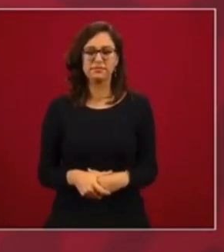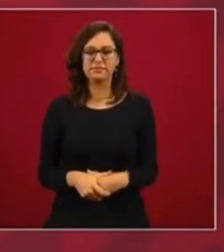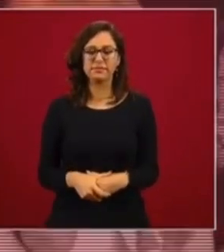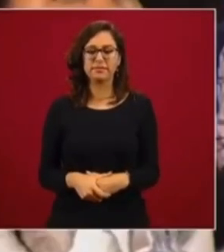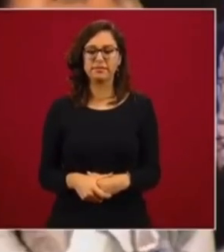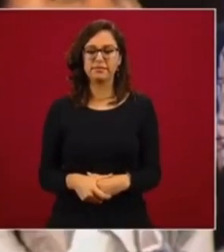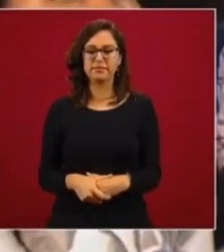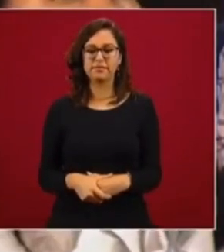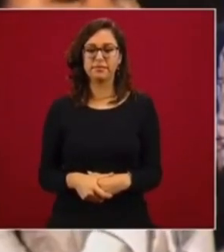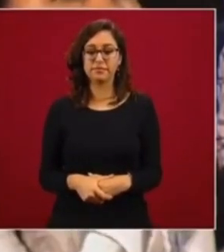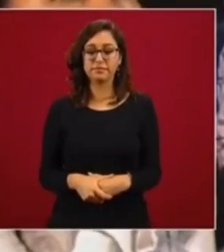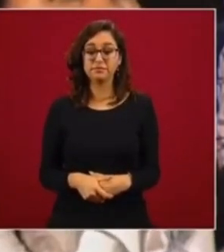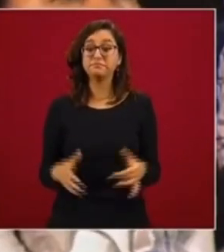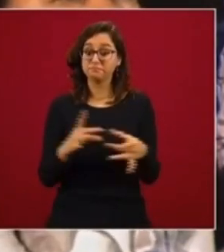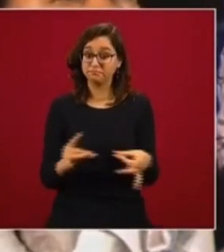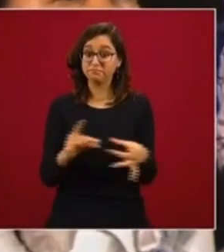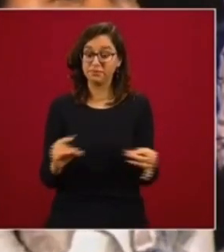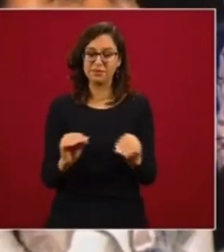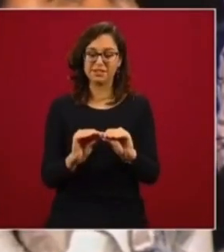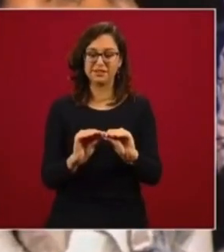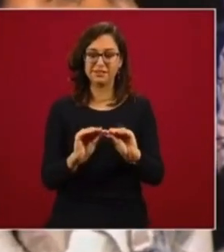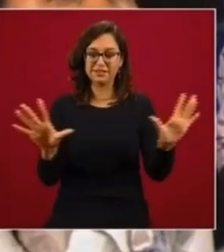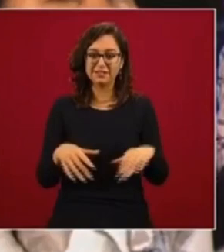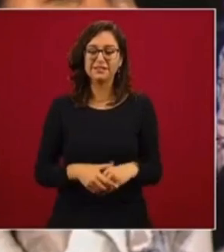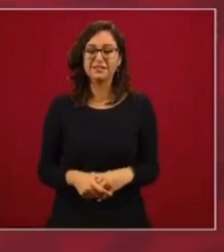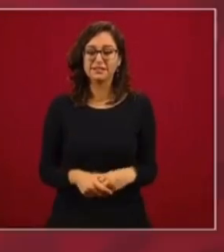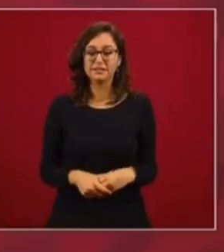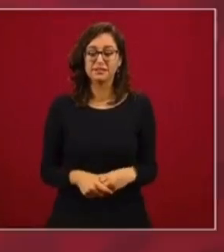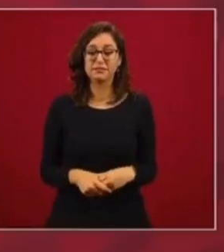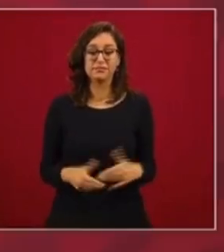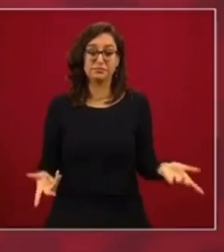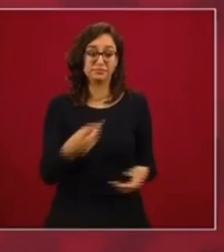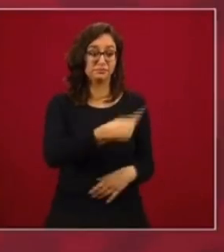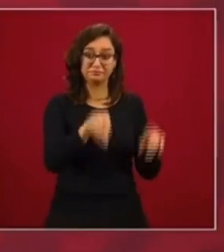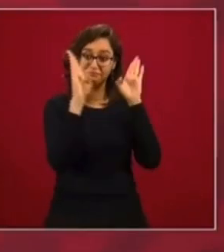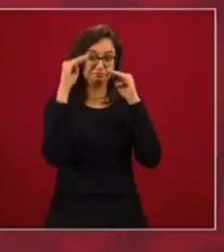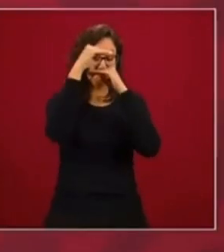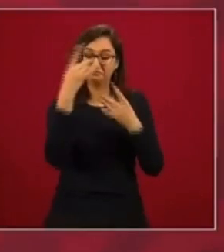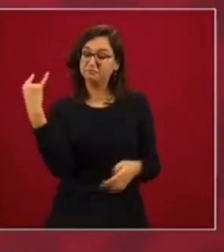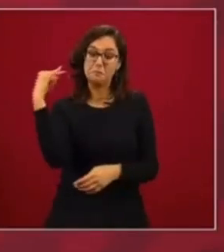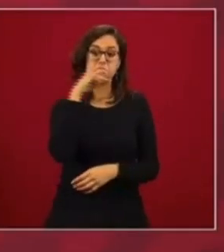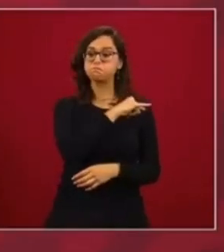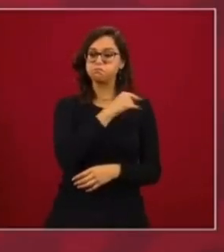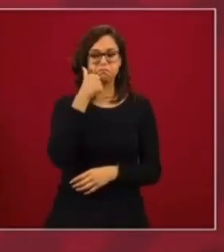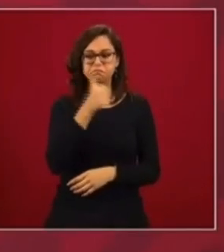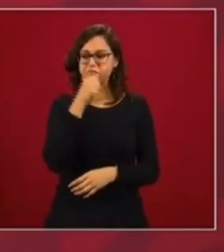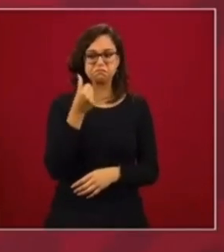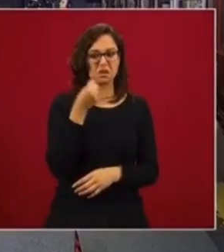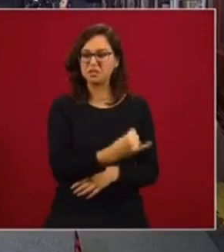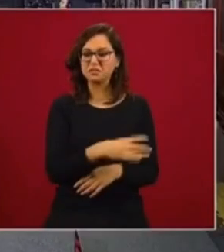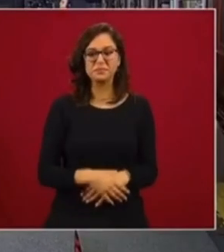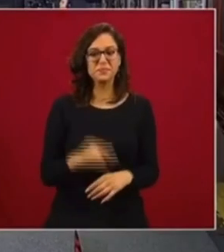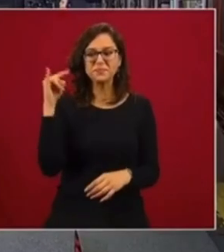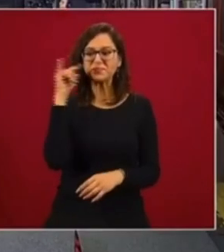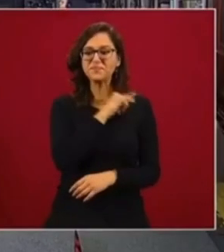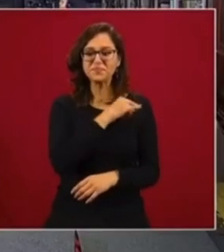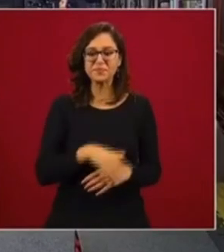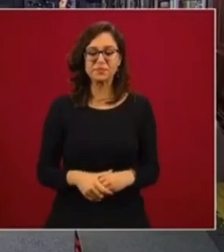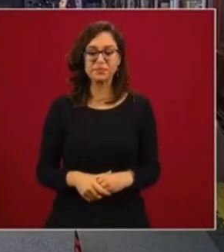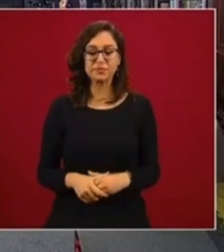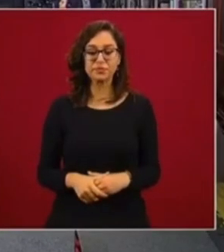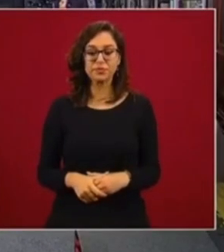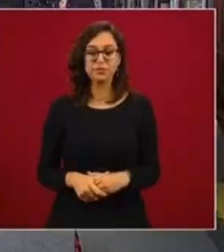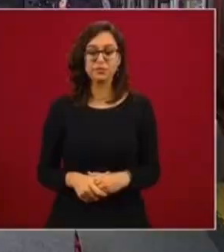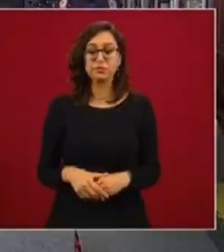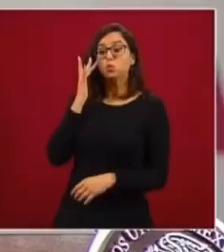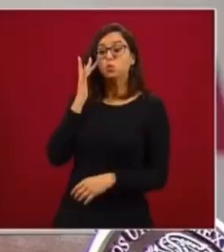Y los Brian, porque como son los conservadores muy hipócritas, siempre se la dan de